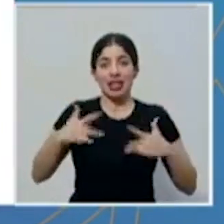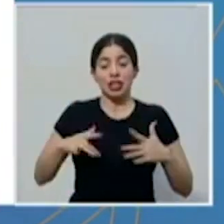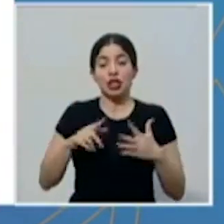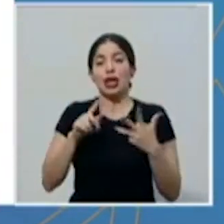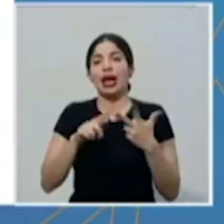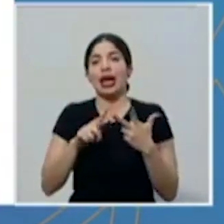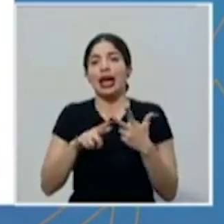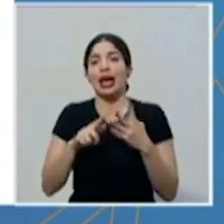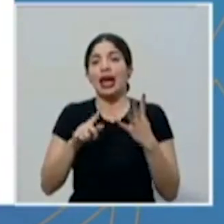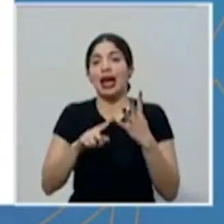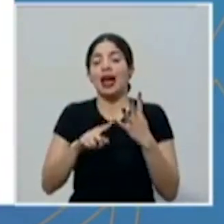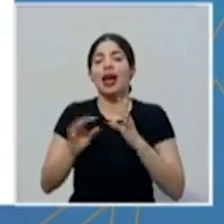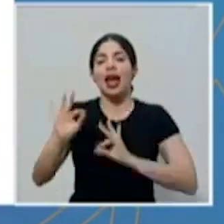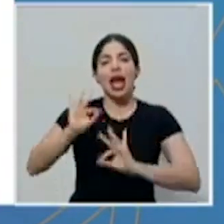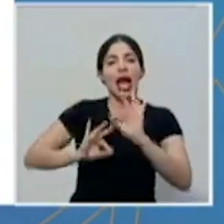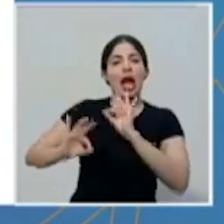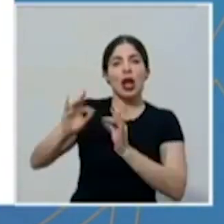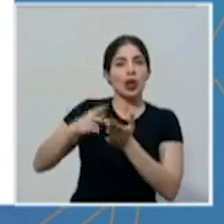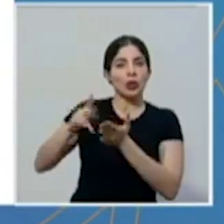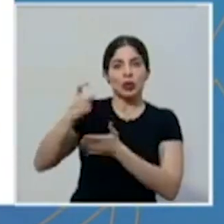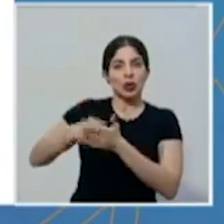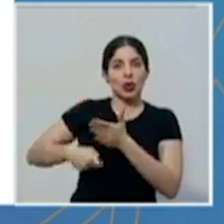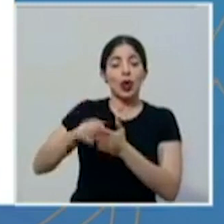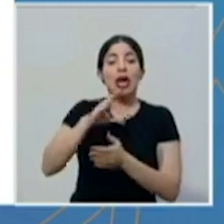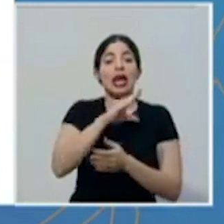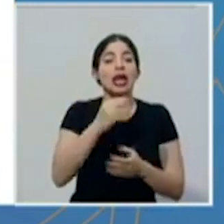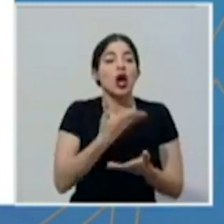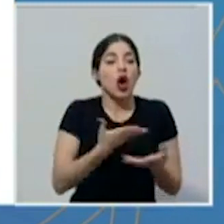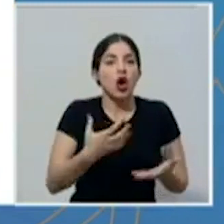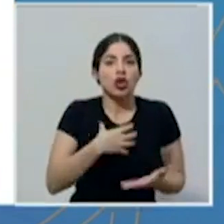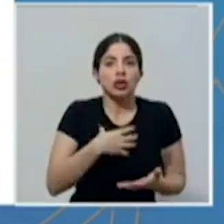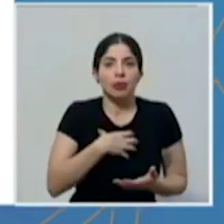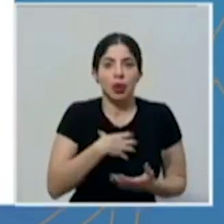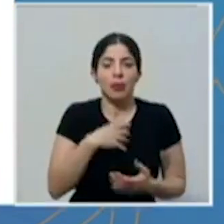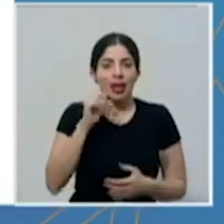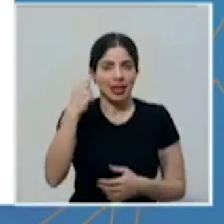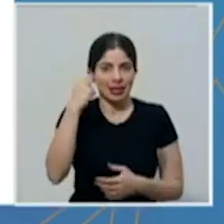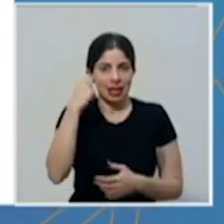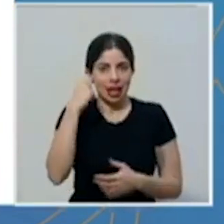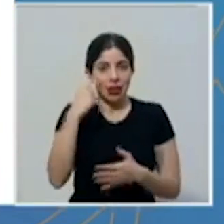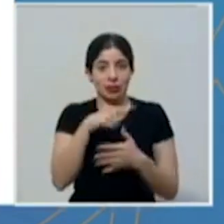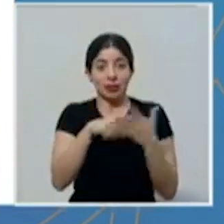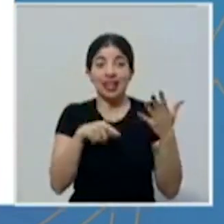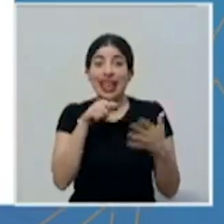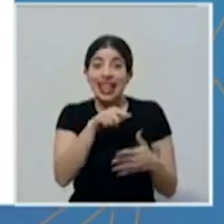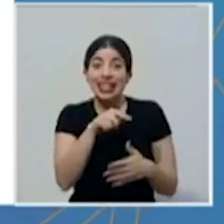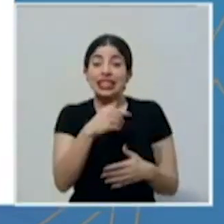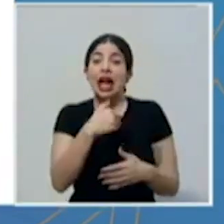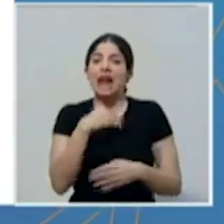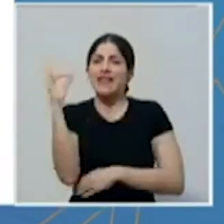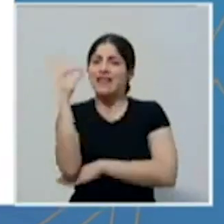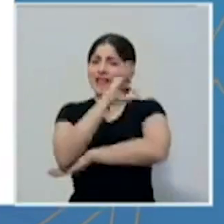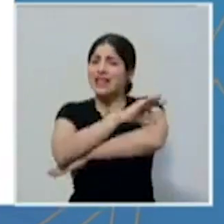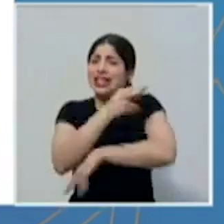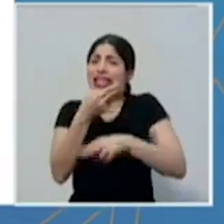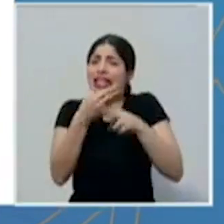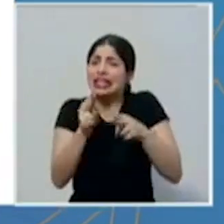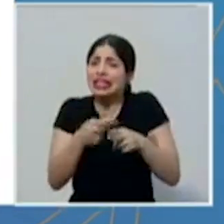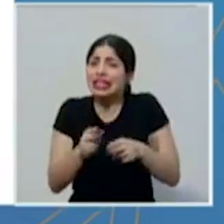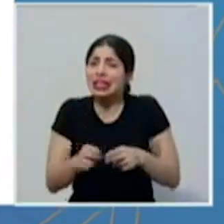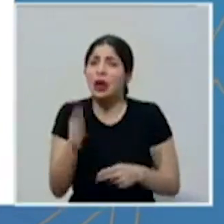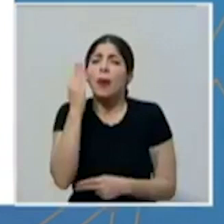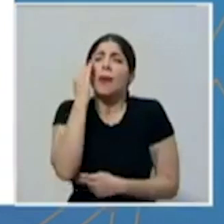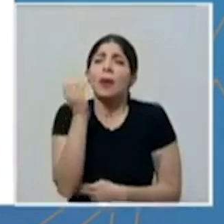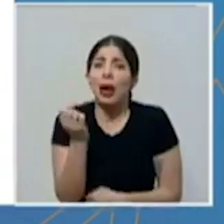elusión y activos del Estado? Ese eje tiene fechas muy, muy cortas porque